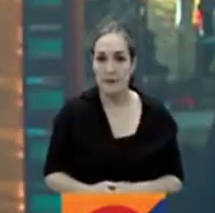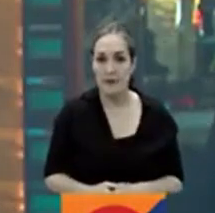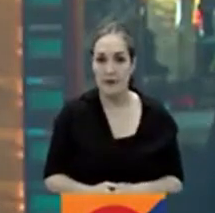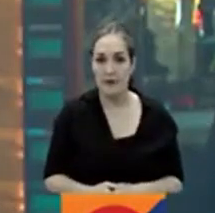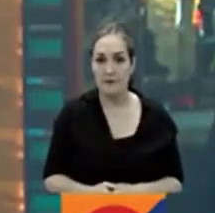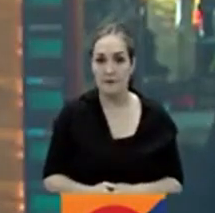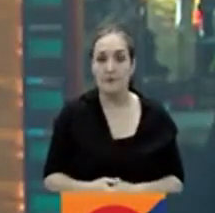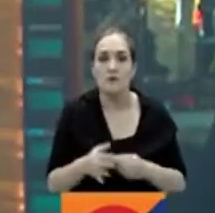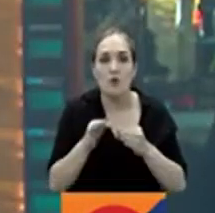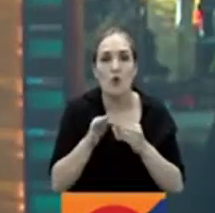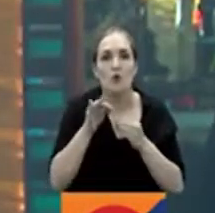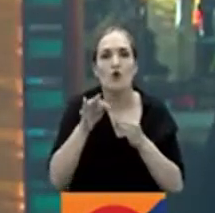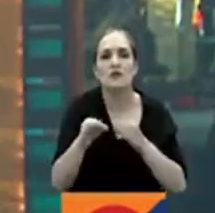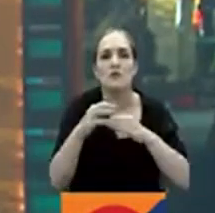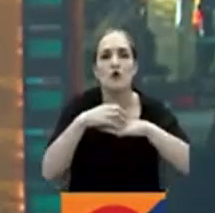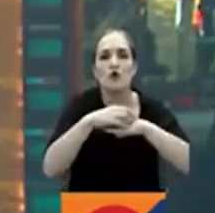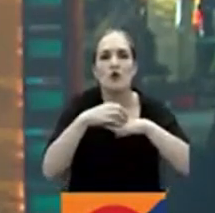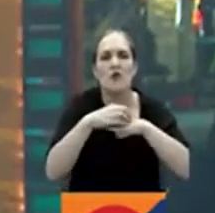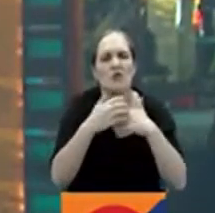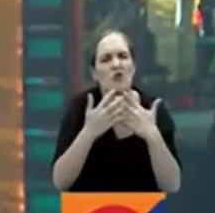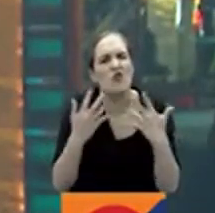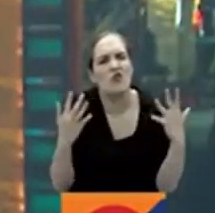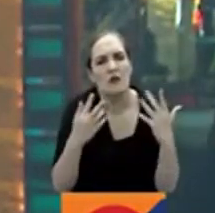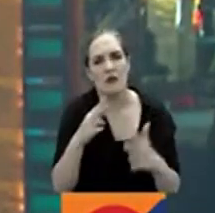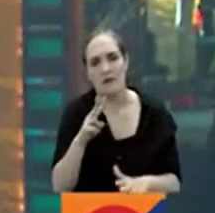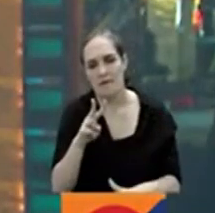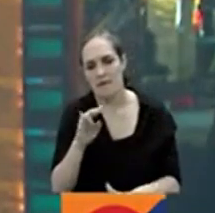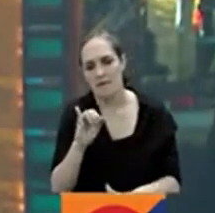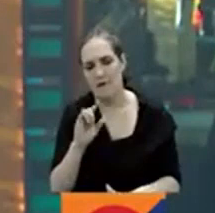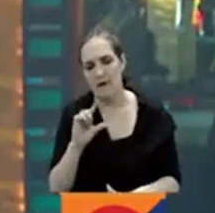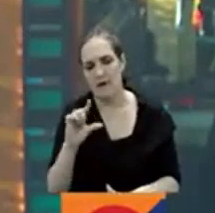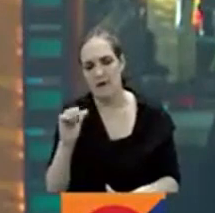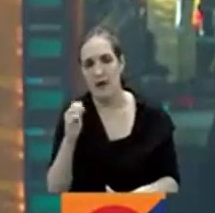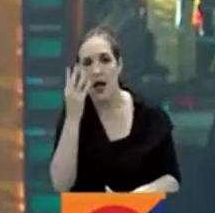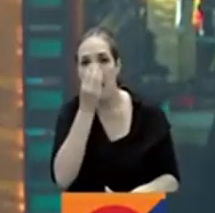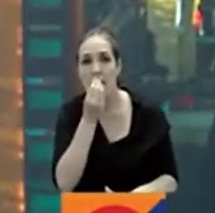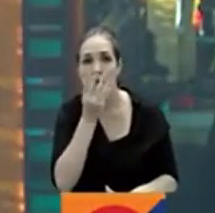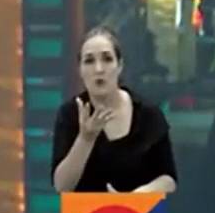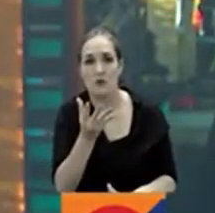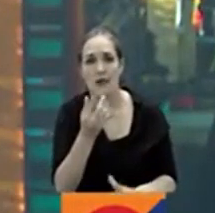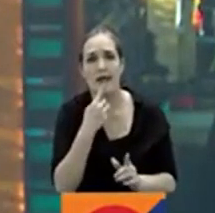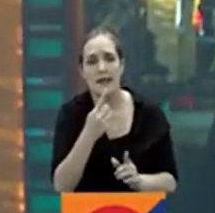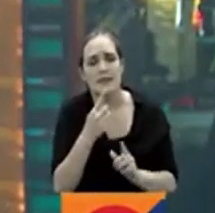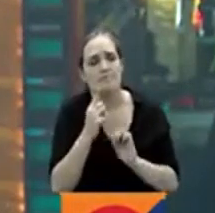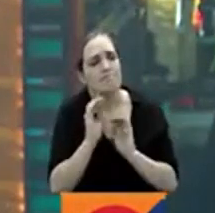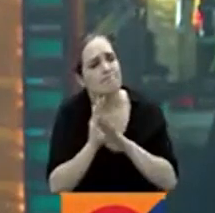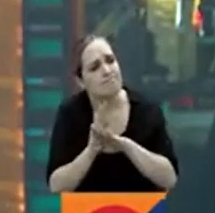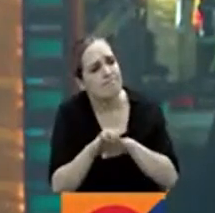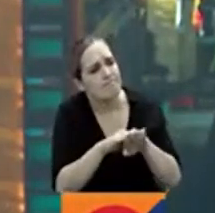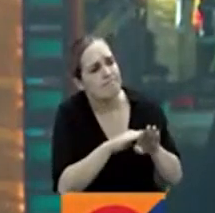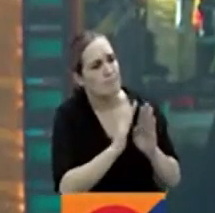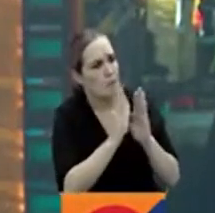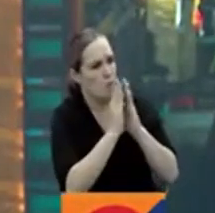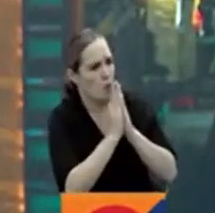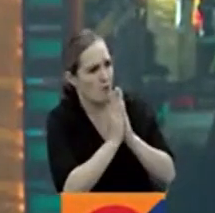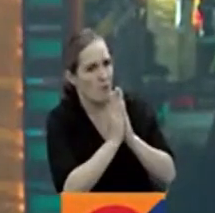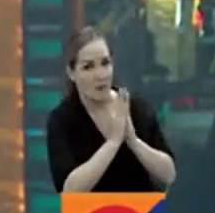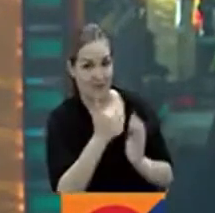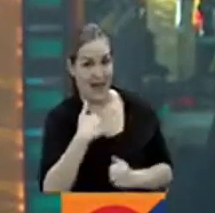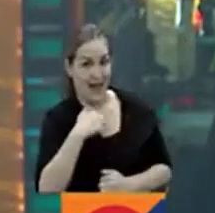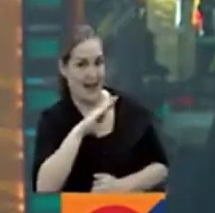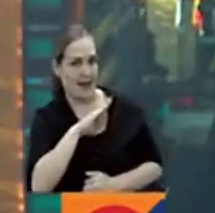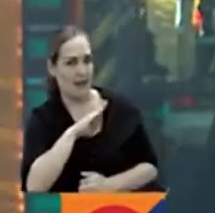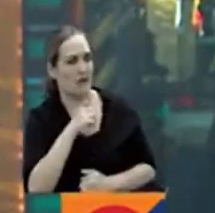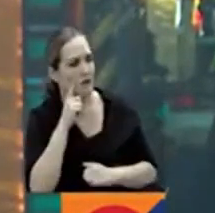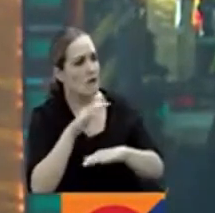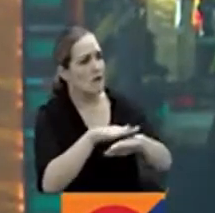En Villahermosa, Tolima, el mandatario local pidió a los grandes compradores de carne que opten por la ganadería de su región para ir evacuando animales